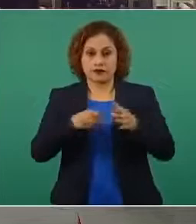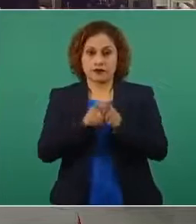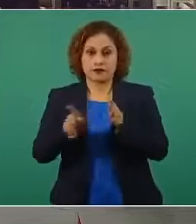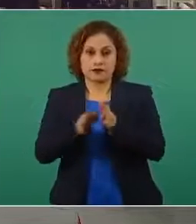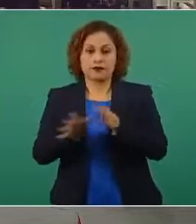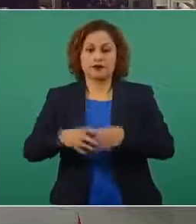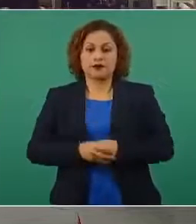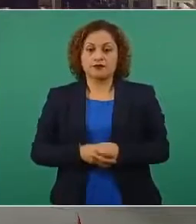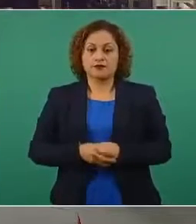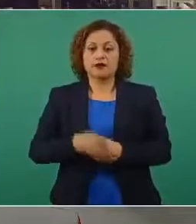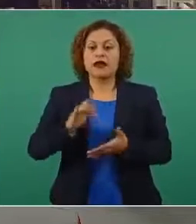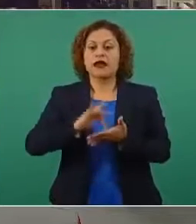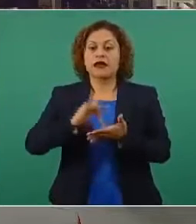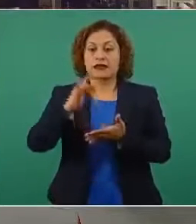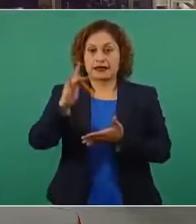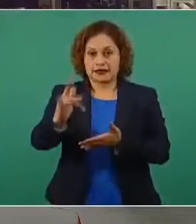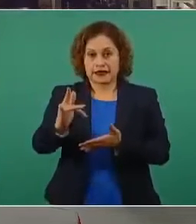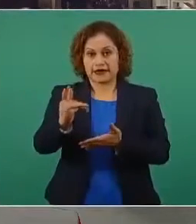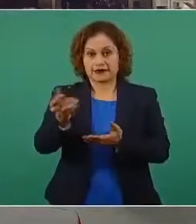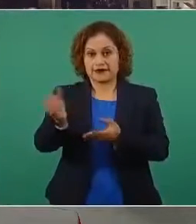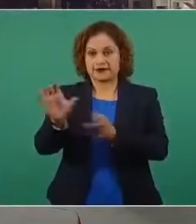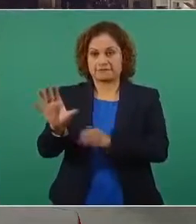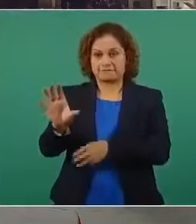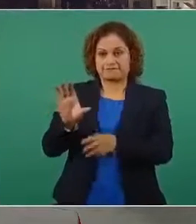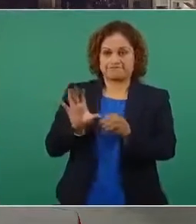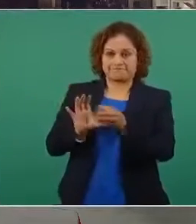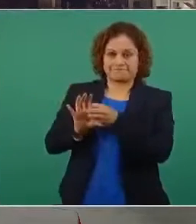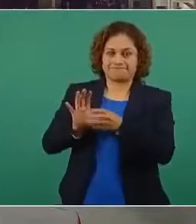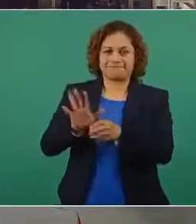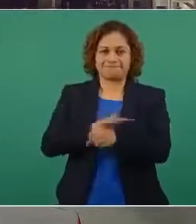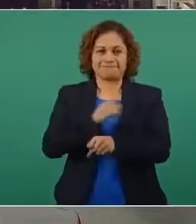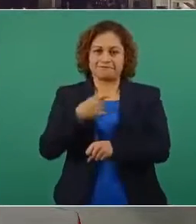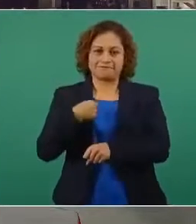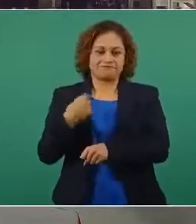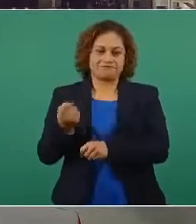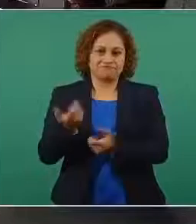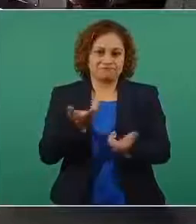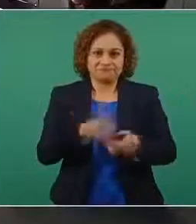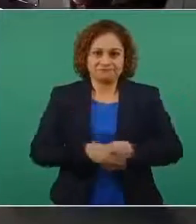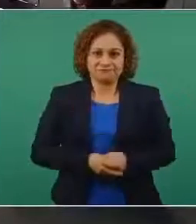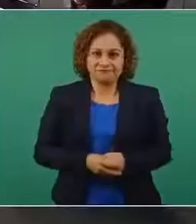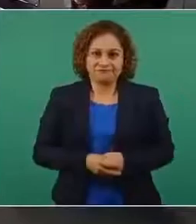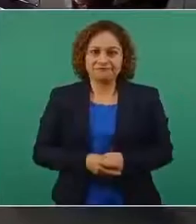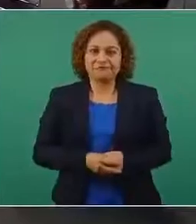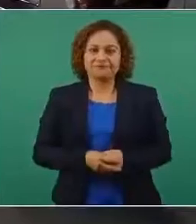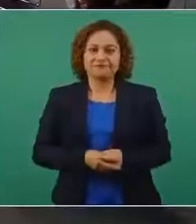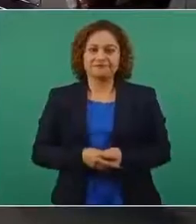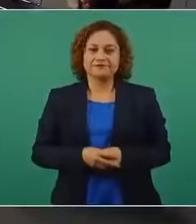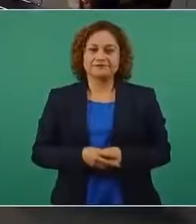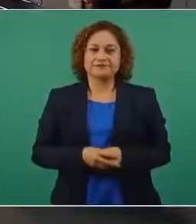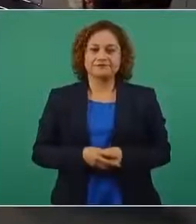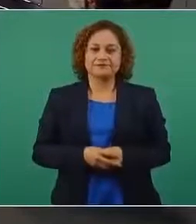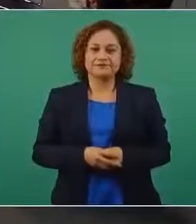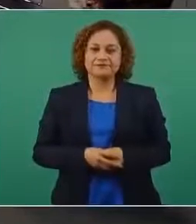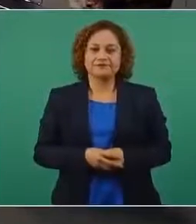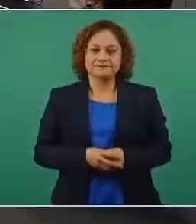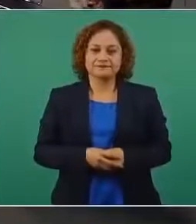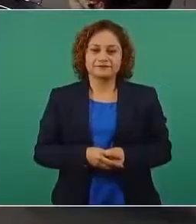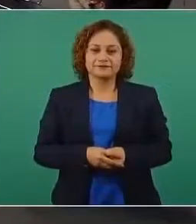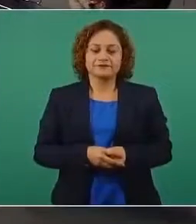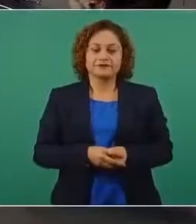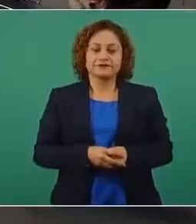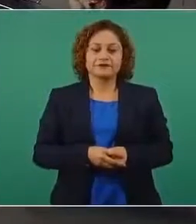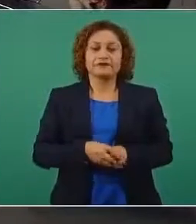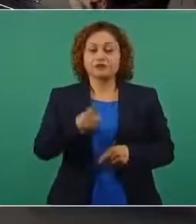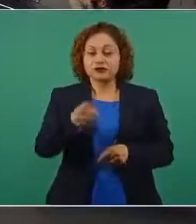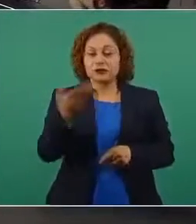bola y que no bateó de honrón este presidente usted habla de las hablado de que